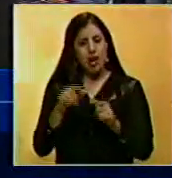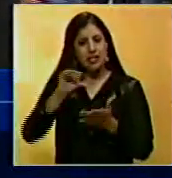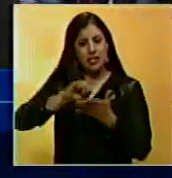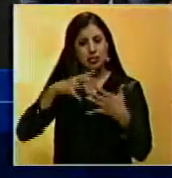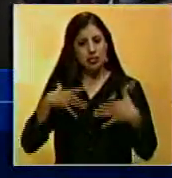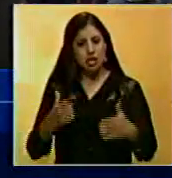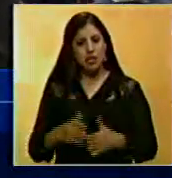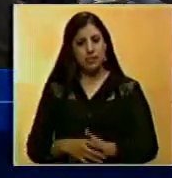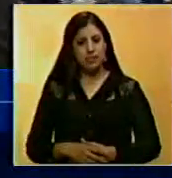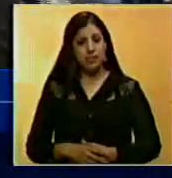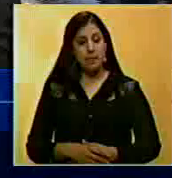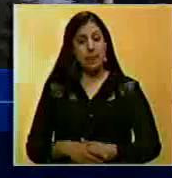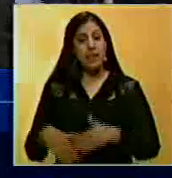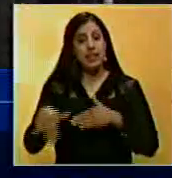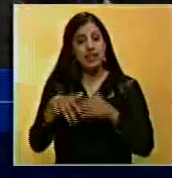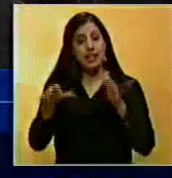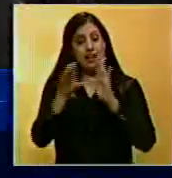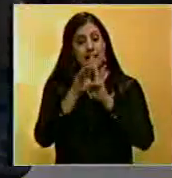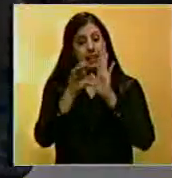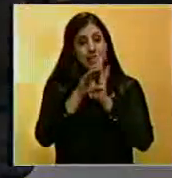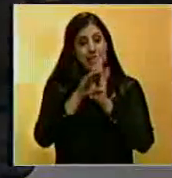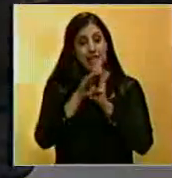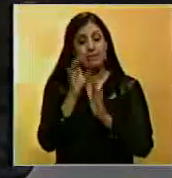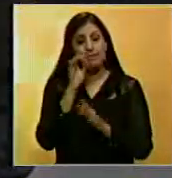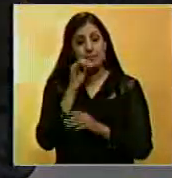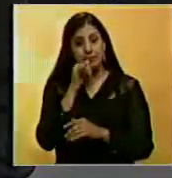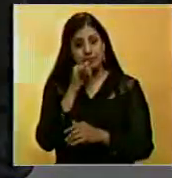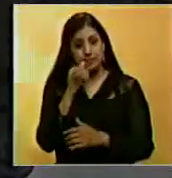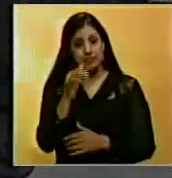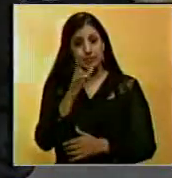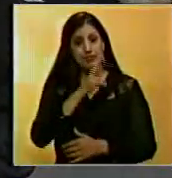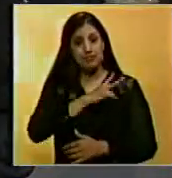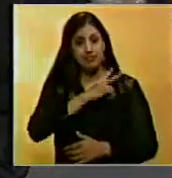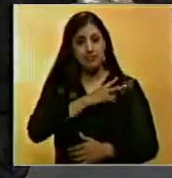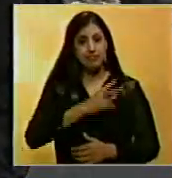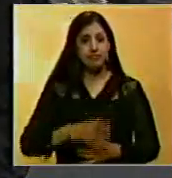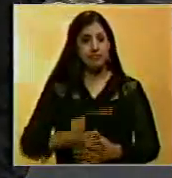centro de salud. En la zona industrial de Los Flores de Catia, Euclides Sotillo, Noticiero. Buena visión.